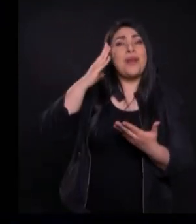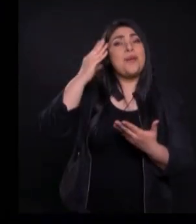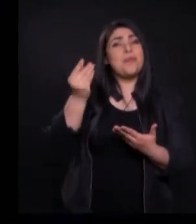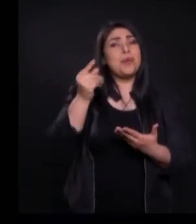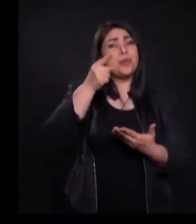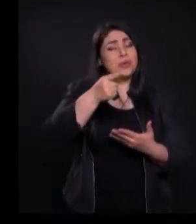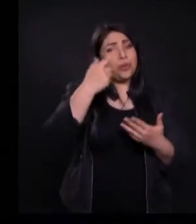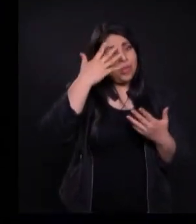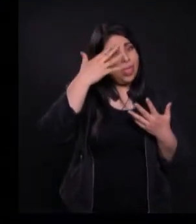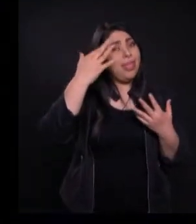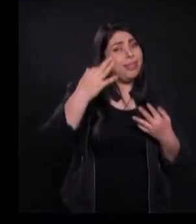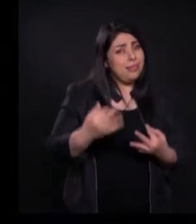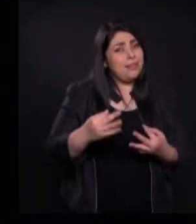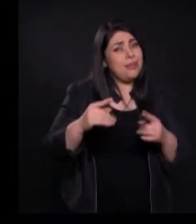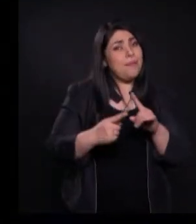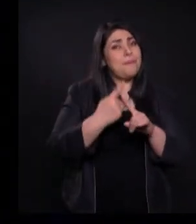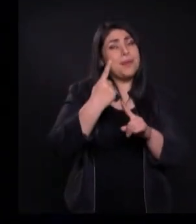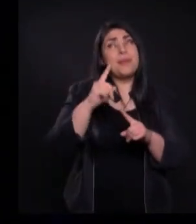Primeramente Su reino